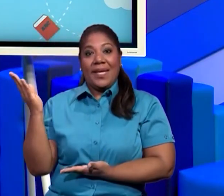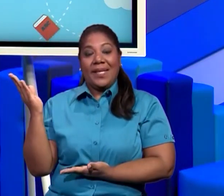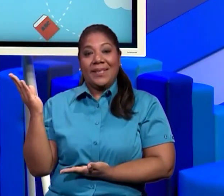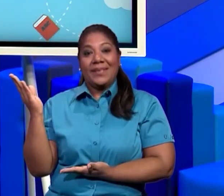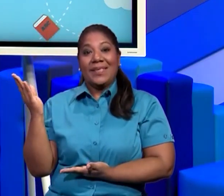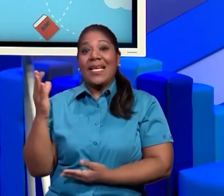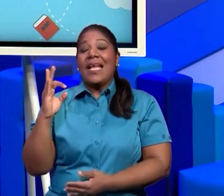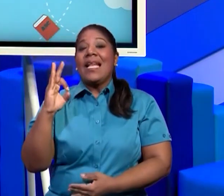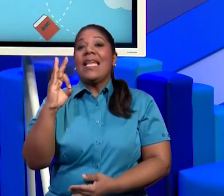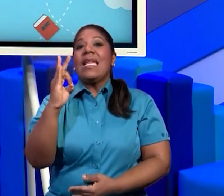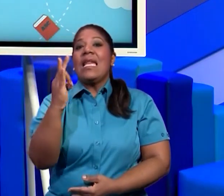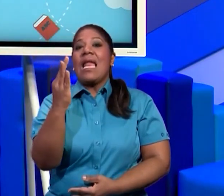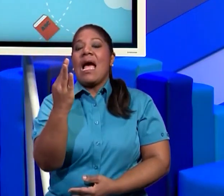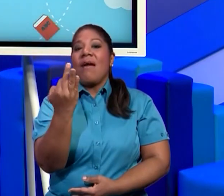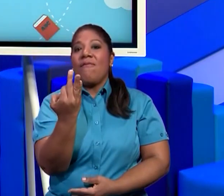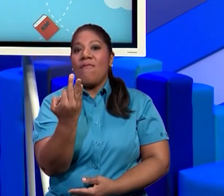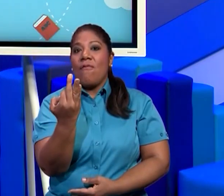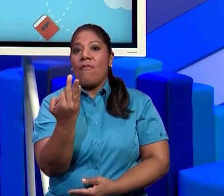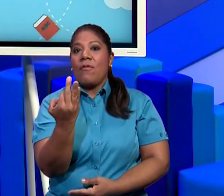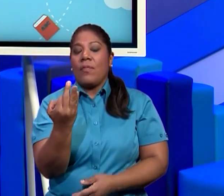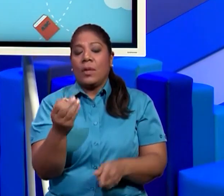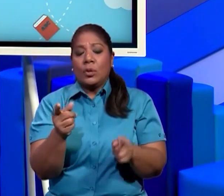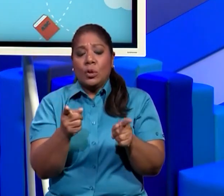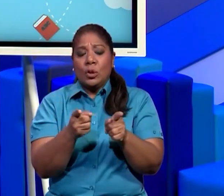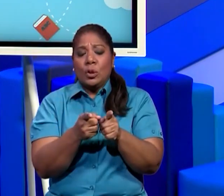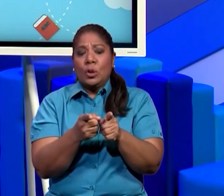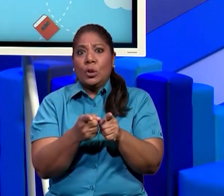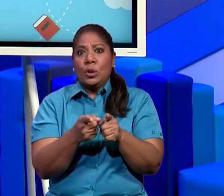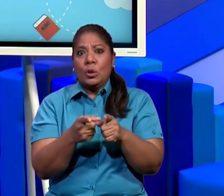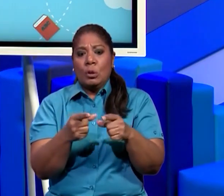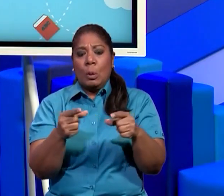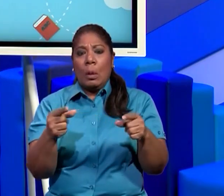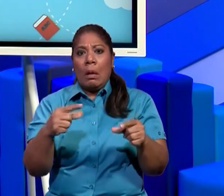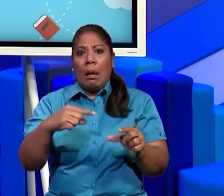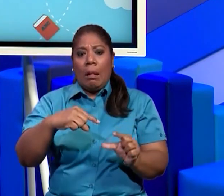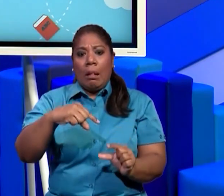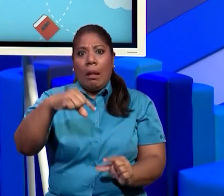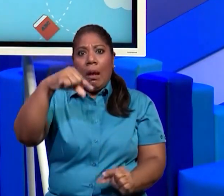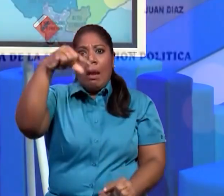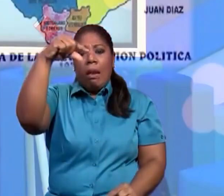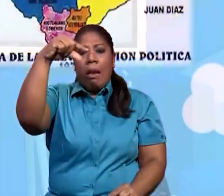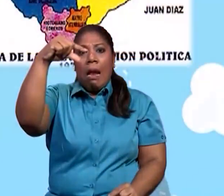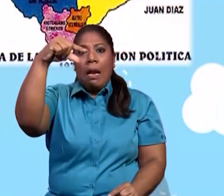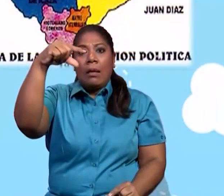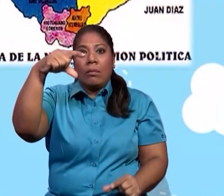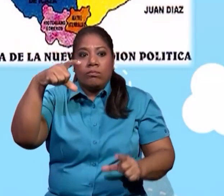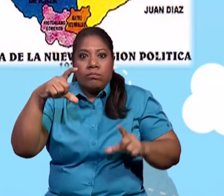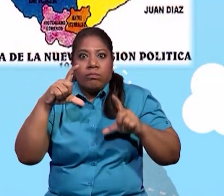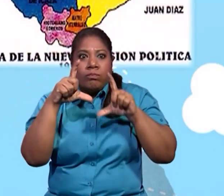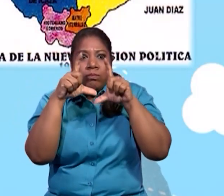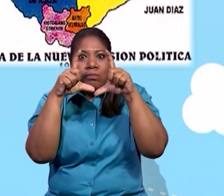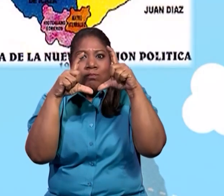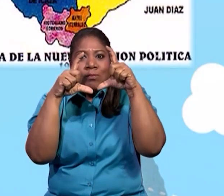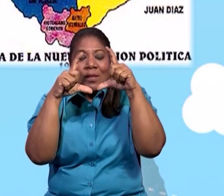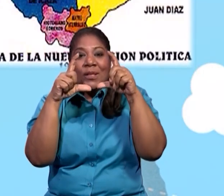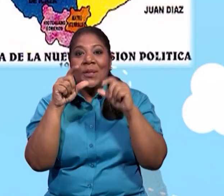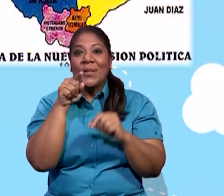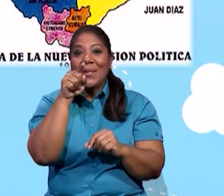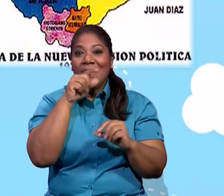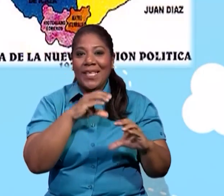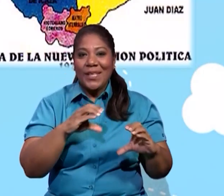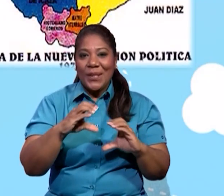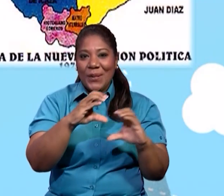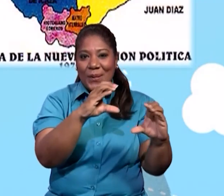forma y tamaño de los corregimientos. Si observas un mapa de tu